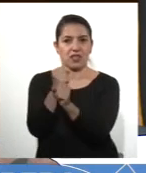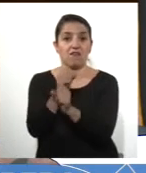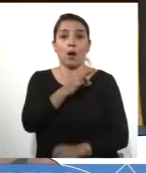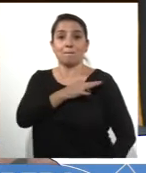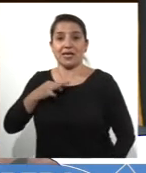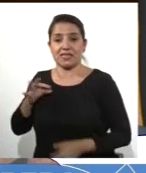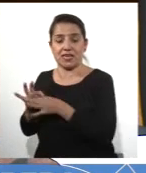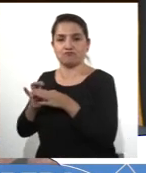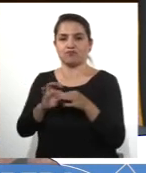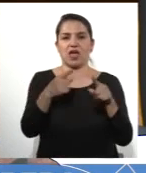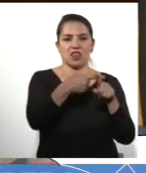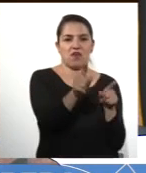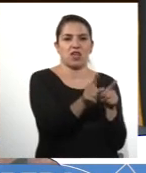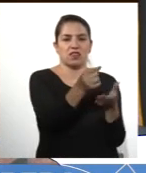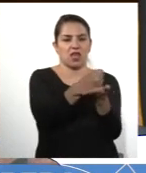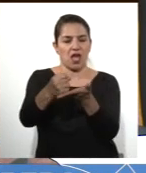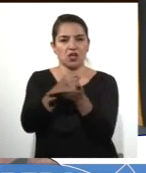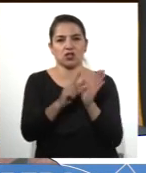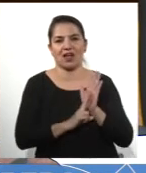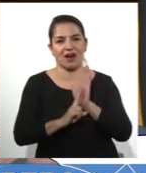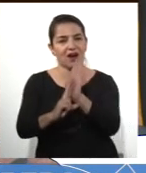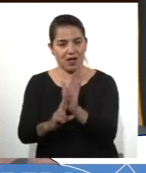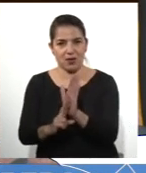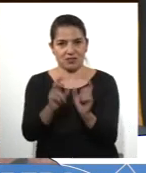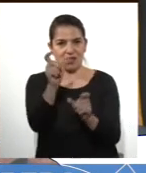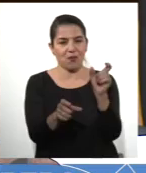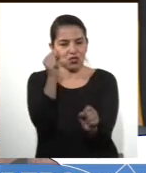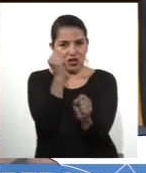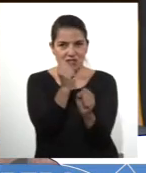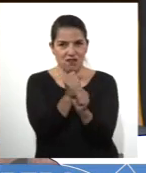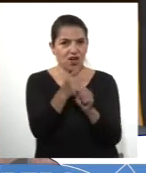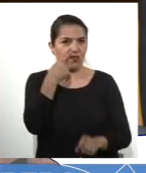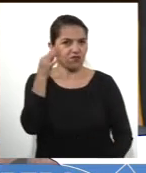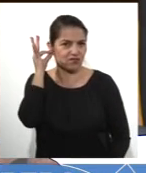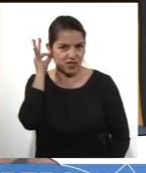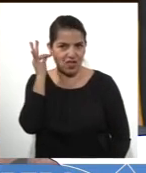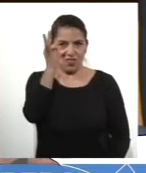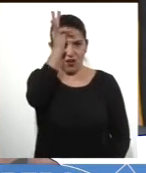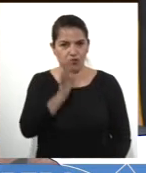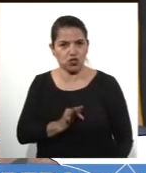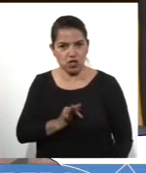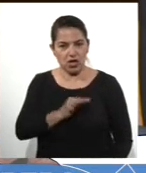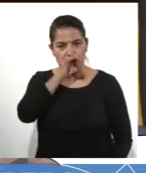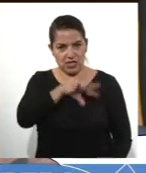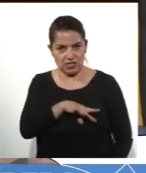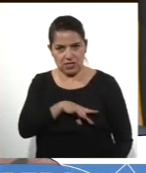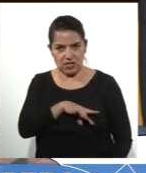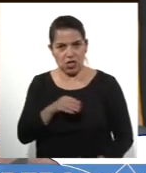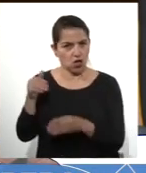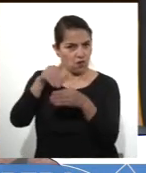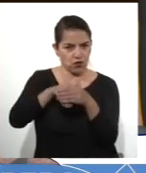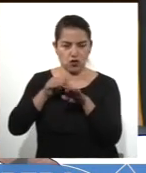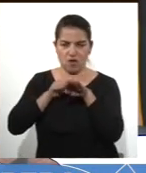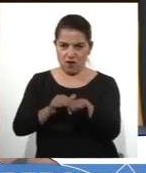el Ministerio y las distintas asociaciones que representan a los trabajadores y trabajadoras de la función de Chile. Voto a favor,